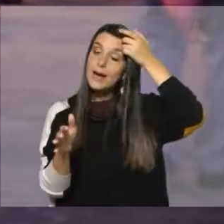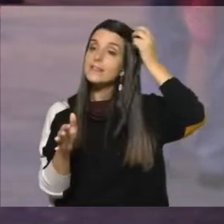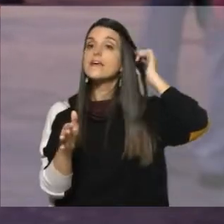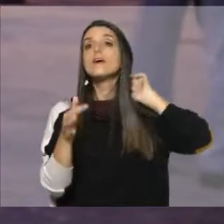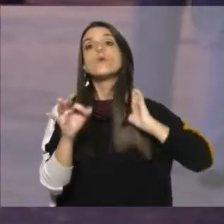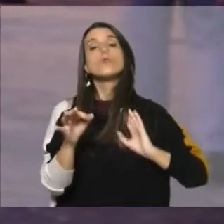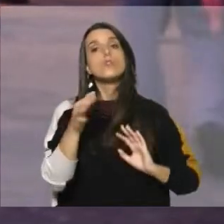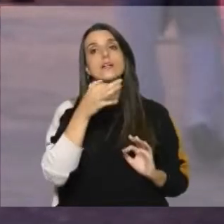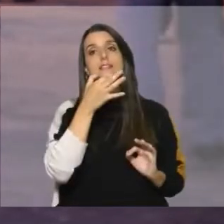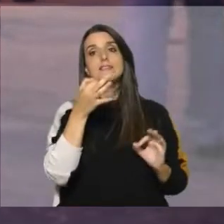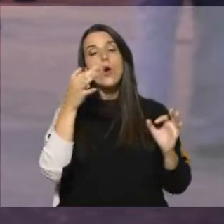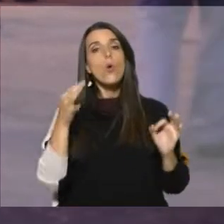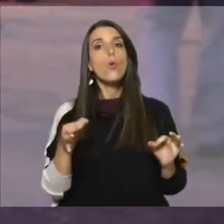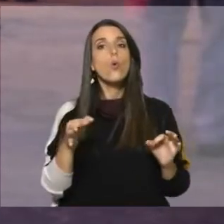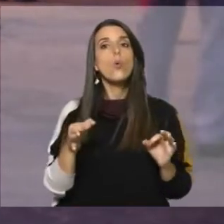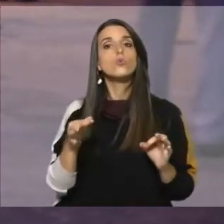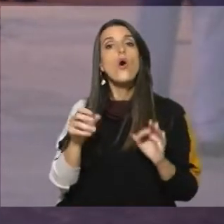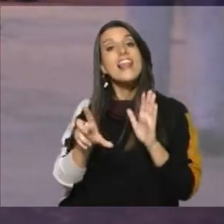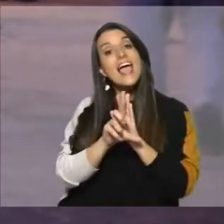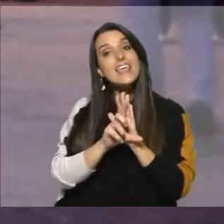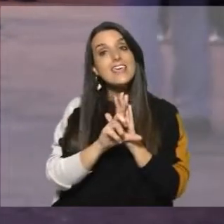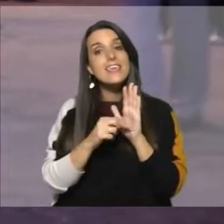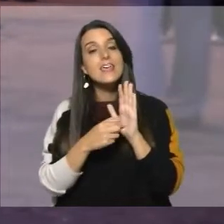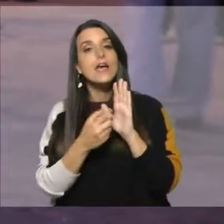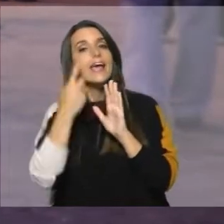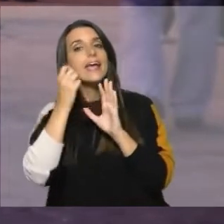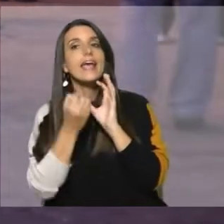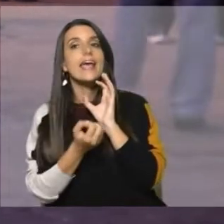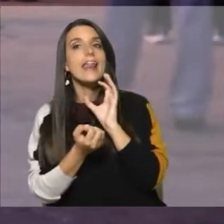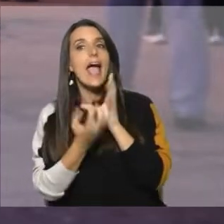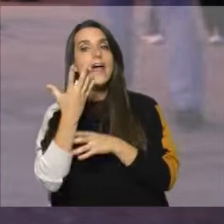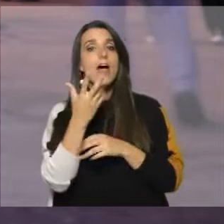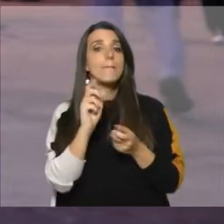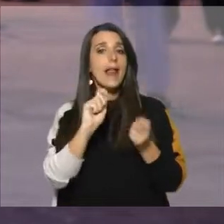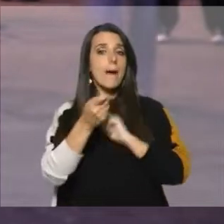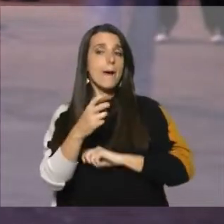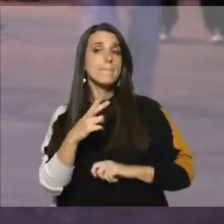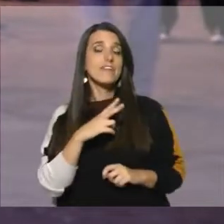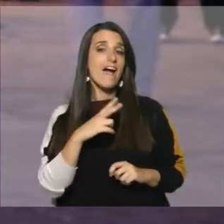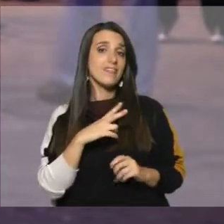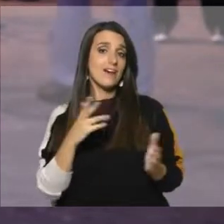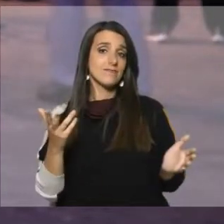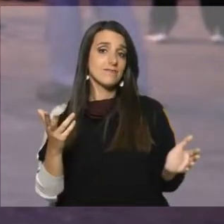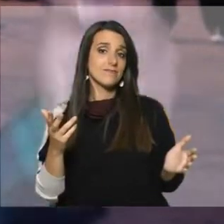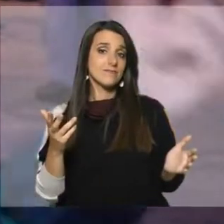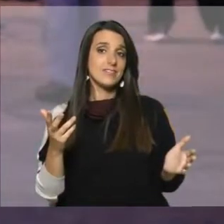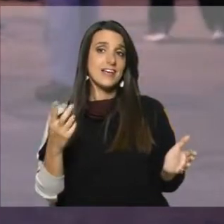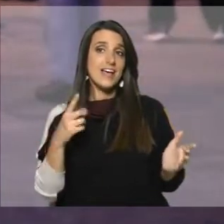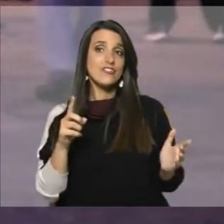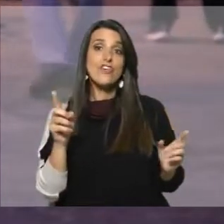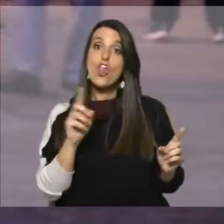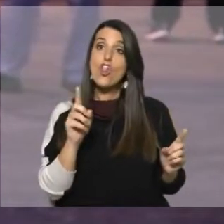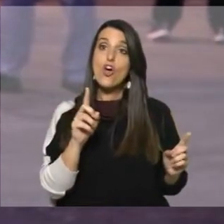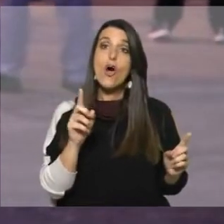se hace en el marco de la aplicación de una ley que fue creada para la privatización de alcoholes, no para la